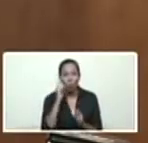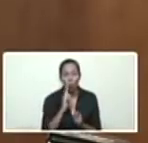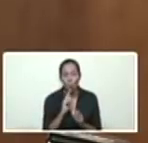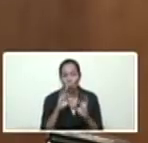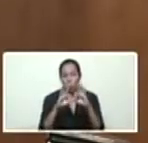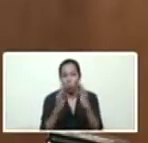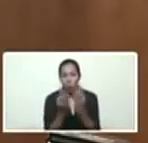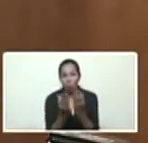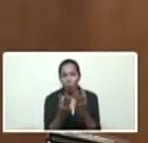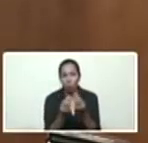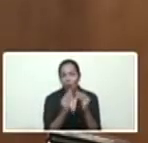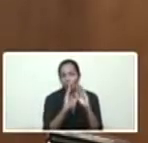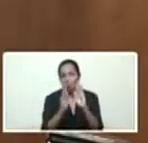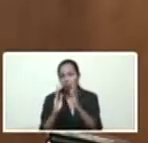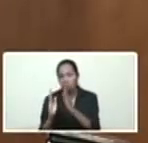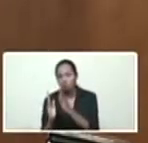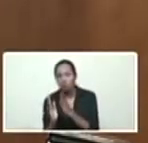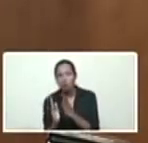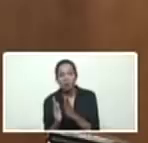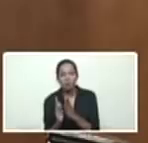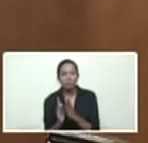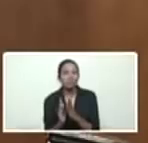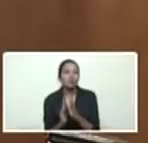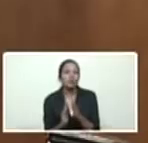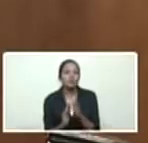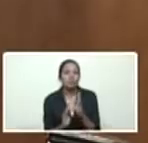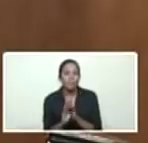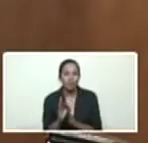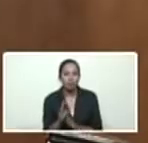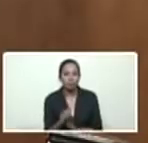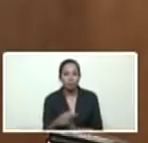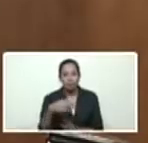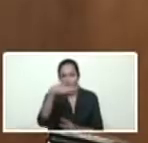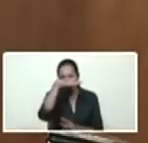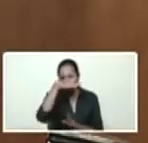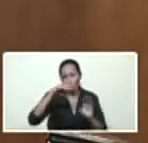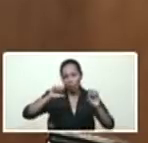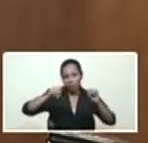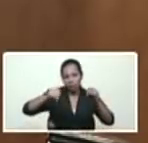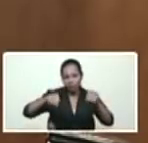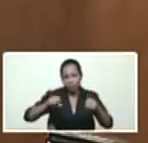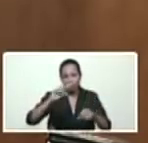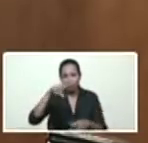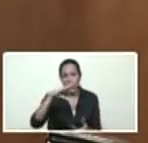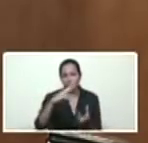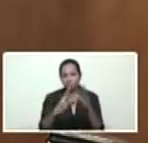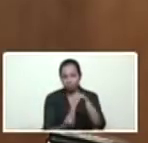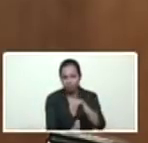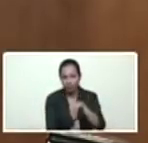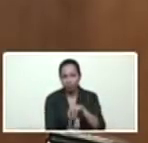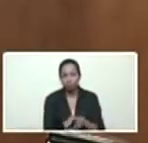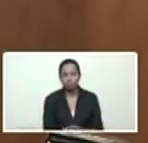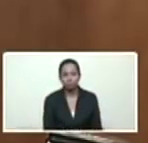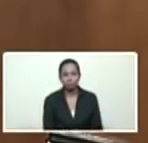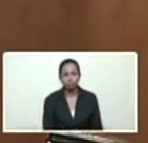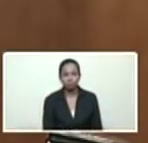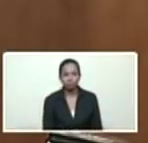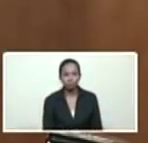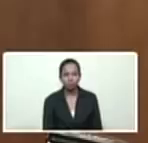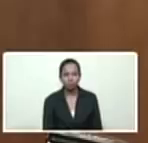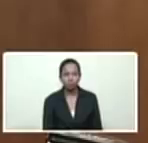junto a todas las organizaciones sociales, los colectivos, todos, los CLAP, las unidades